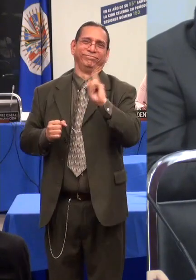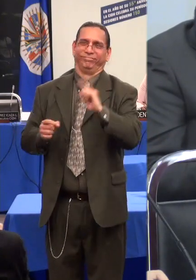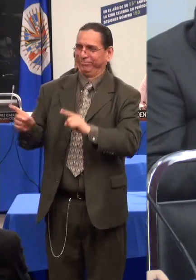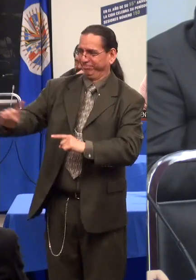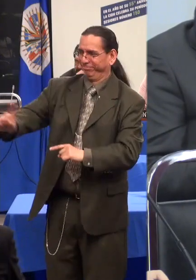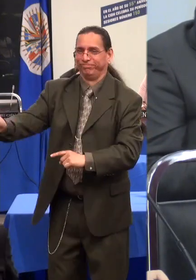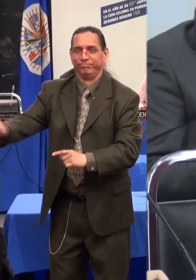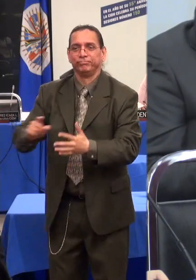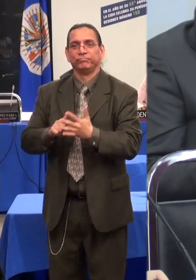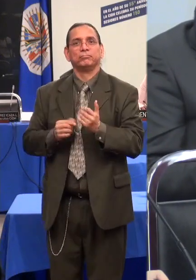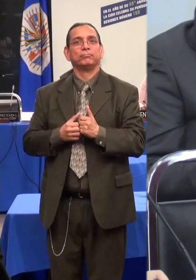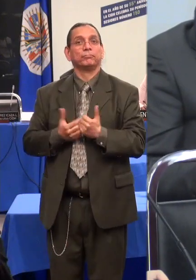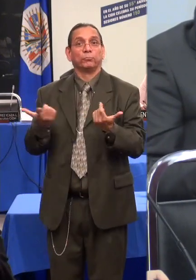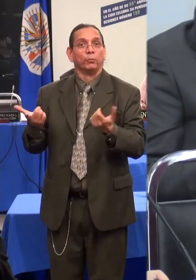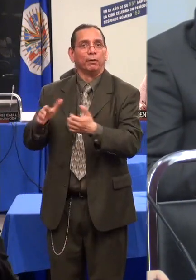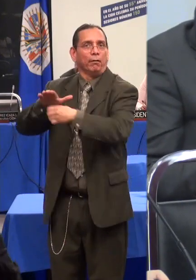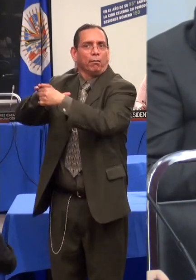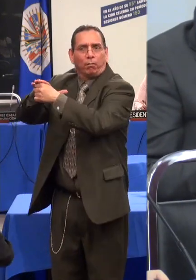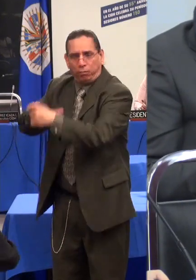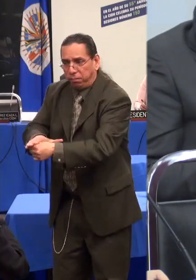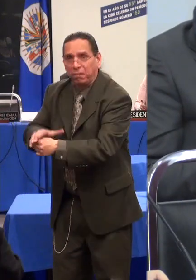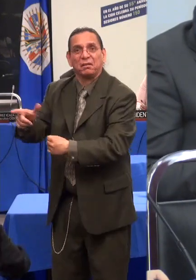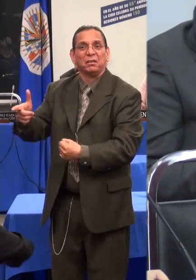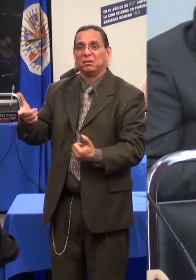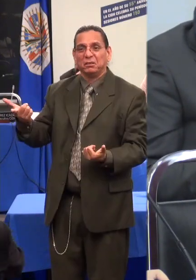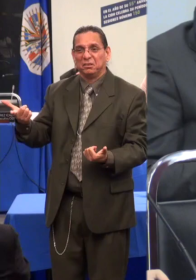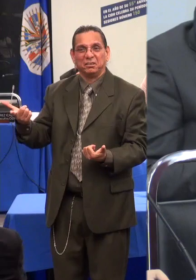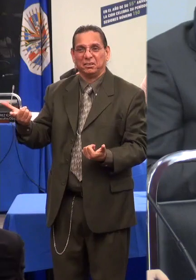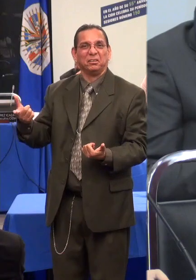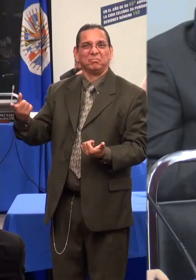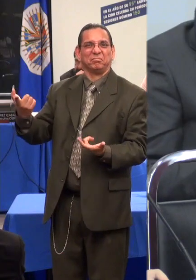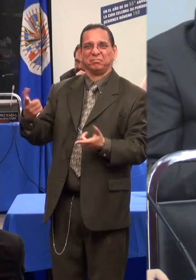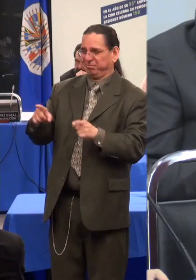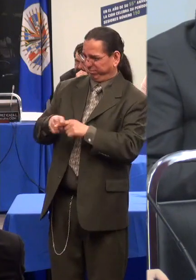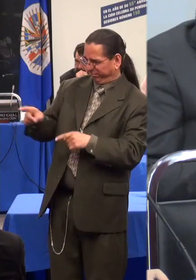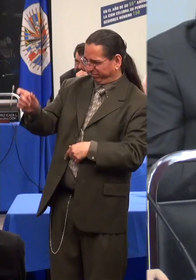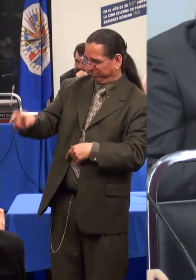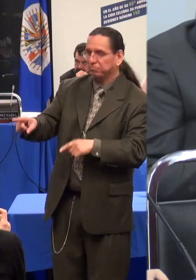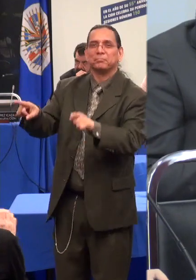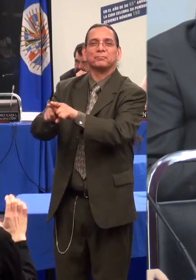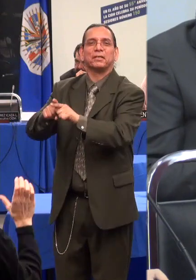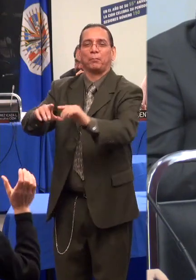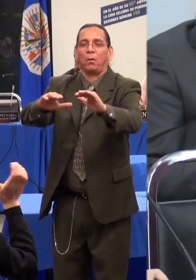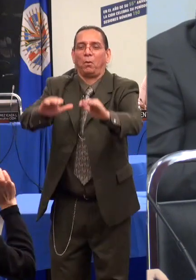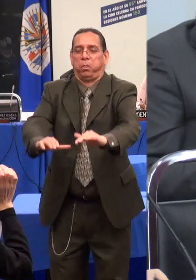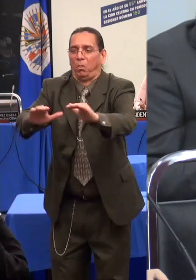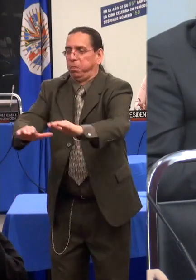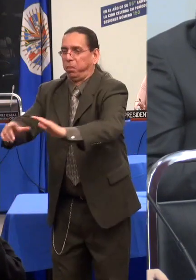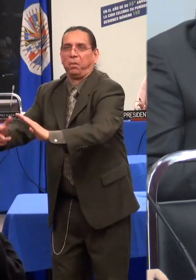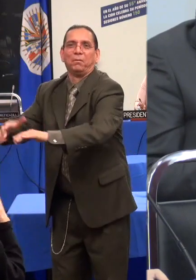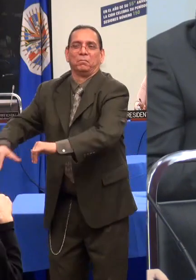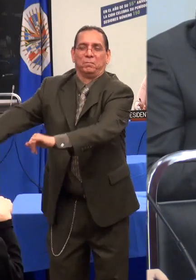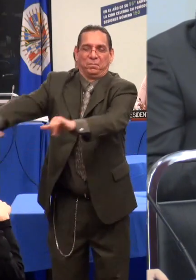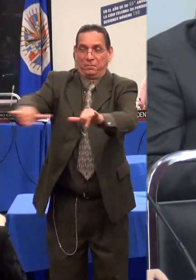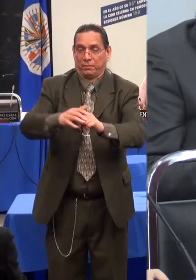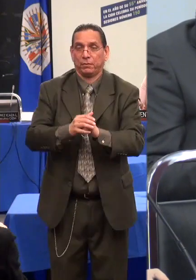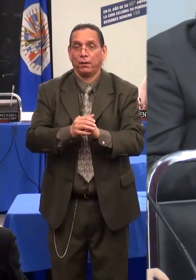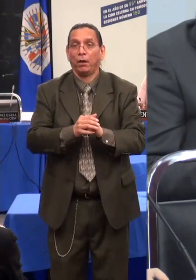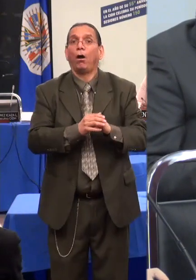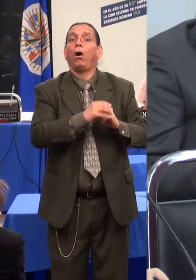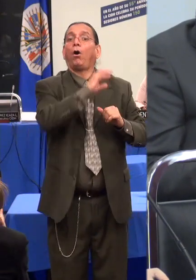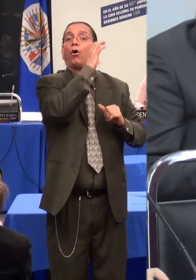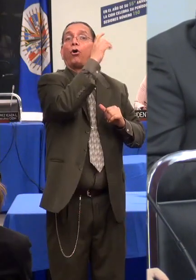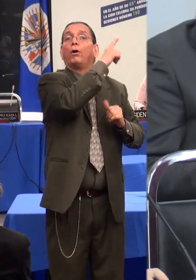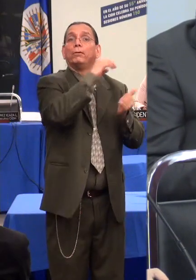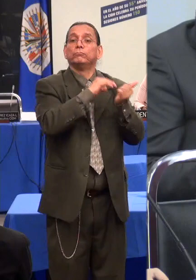problema de salud. Prueba de ello es que son médicos y psiquiatras quienes tienen la última palabra sobre cuál debe ser el destino de las personas con